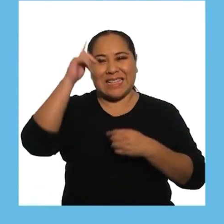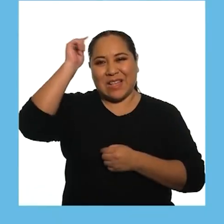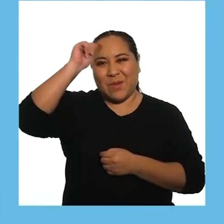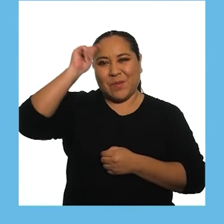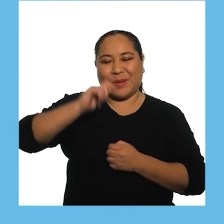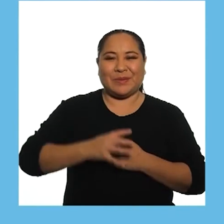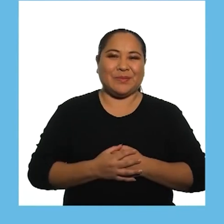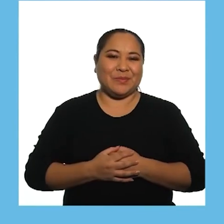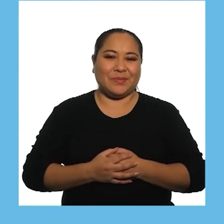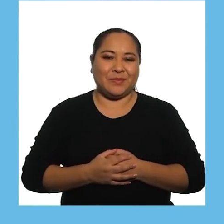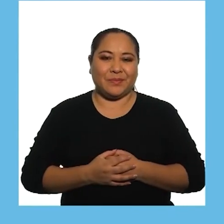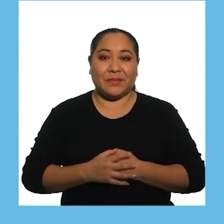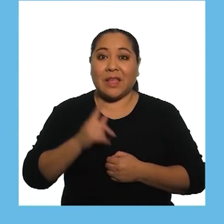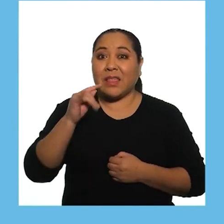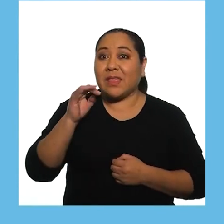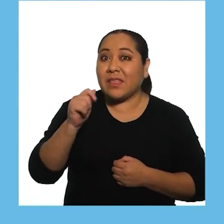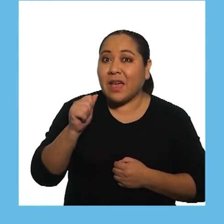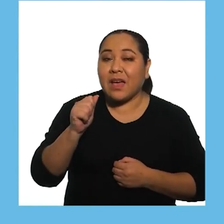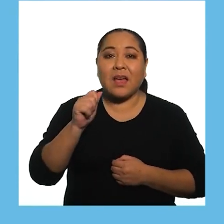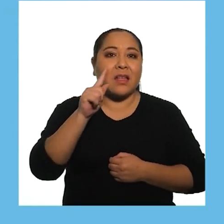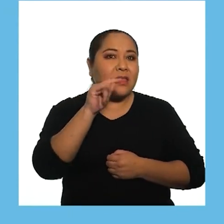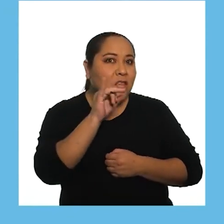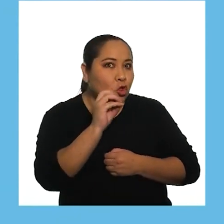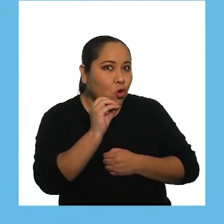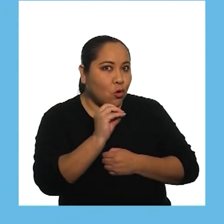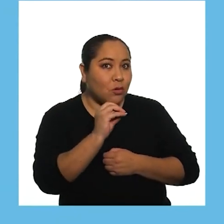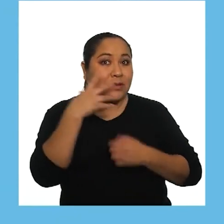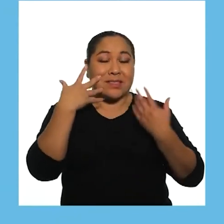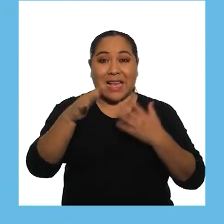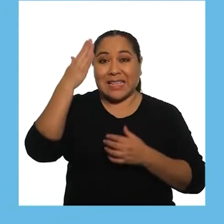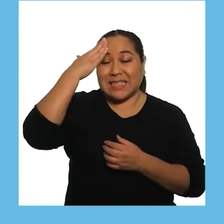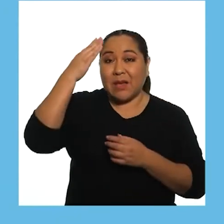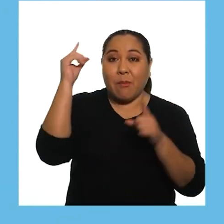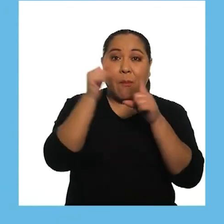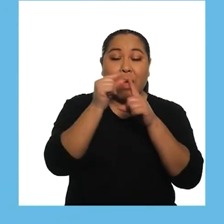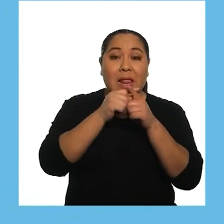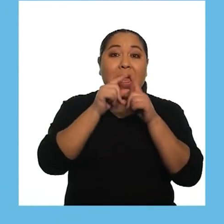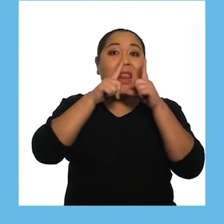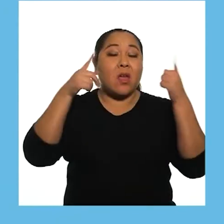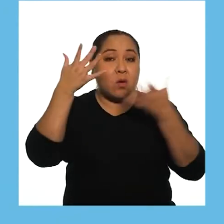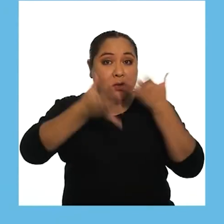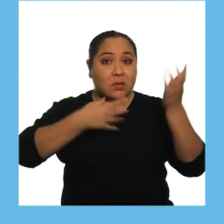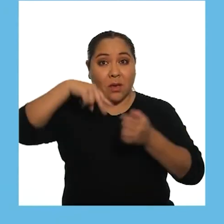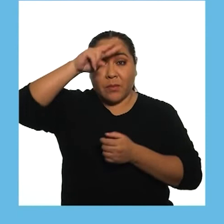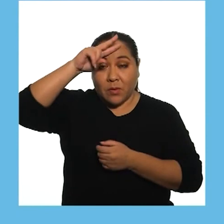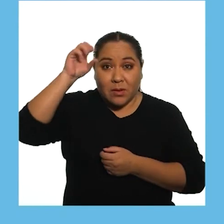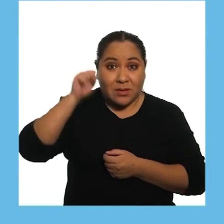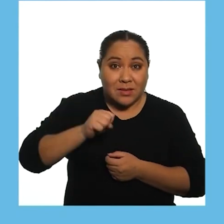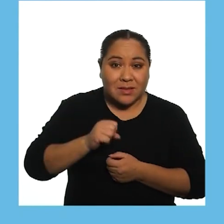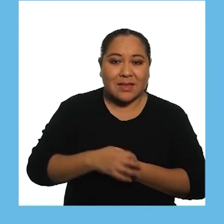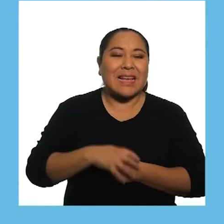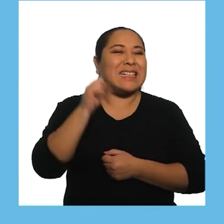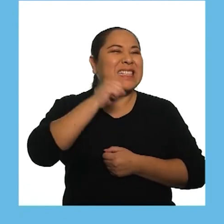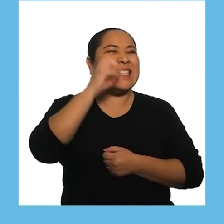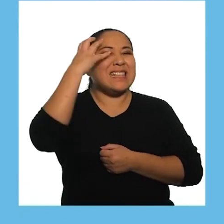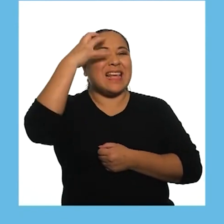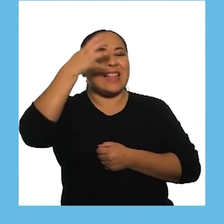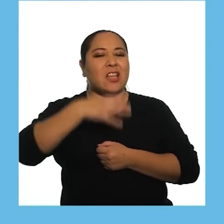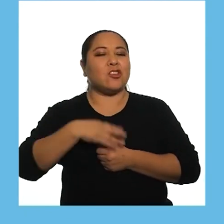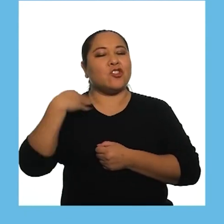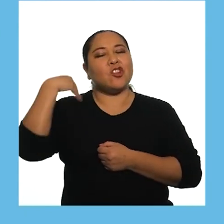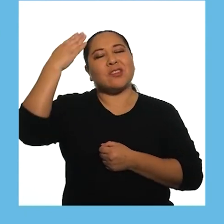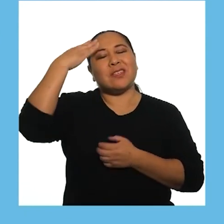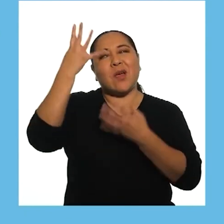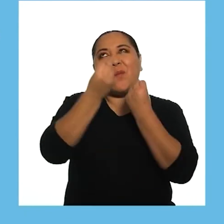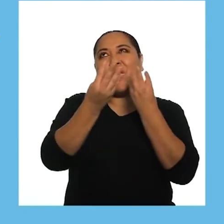Gracias Paul Tita Tito ¿Ya se saben Palabras en lengua De señas Peruana? Sí